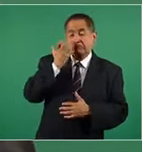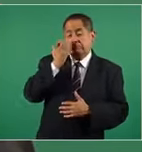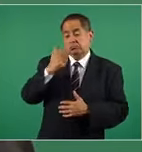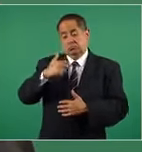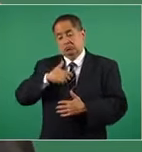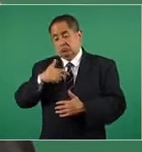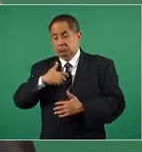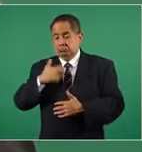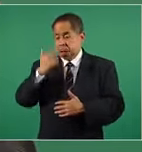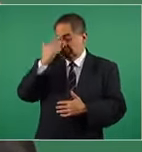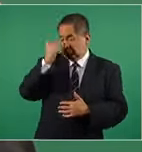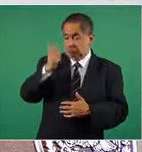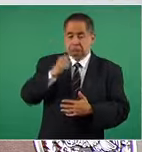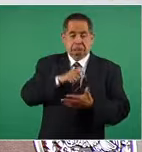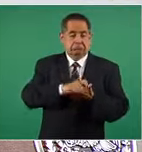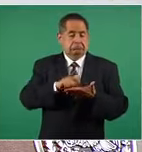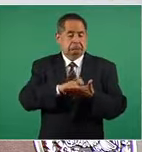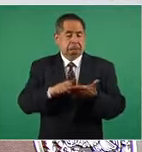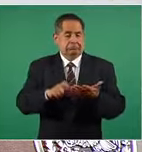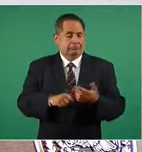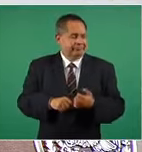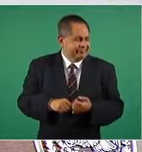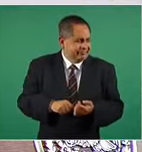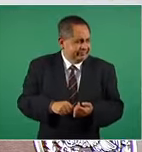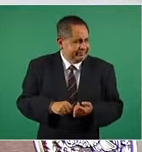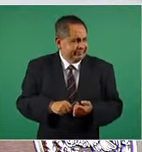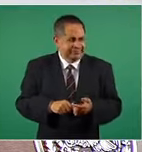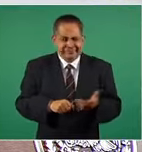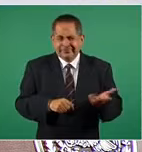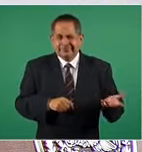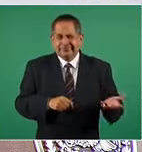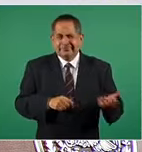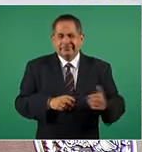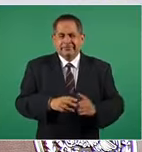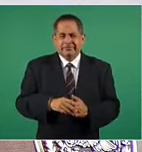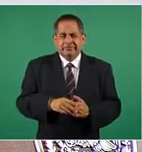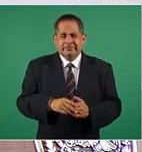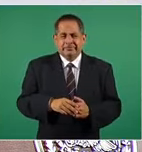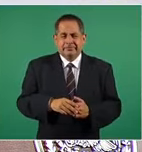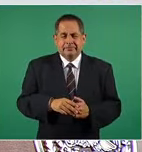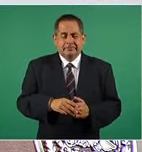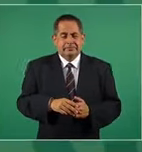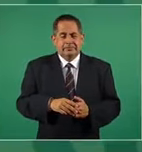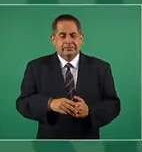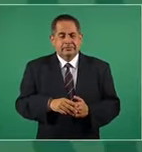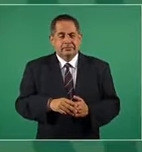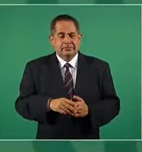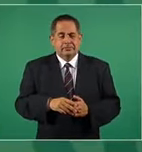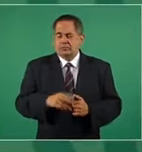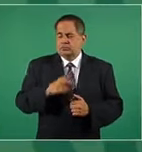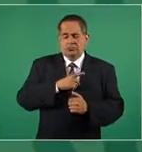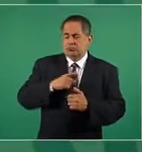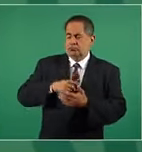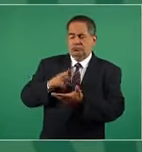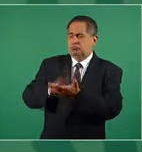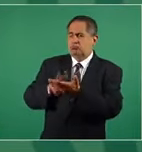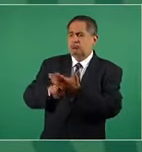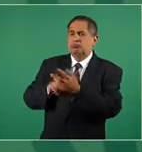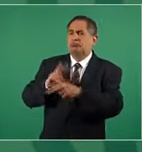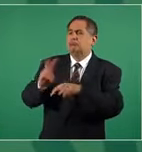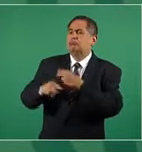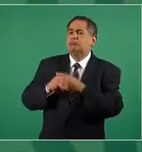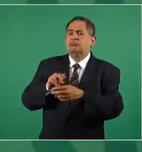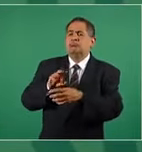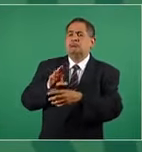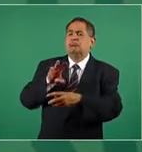justificando el que no era válido participar o